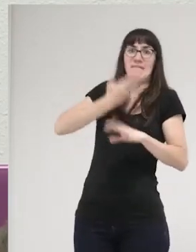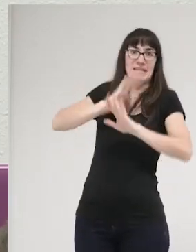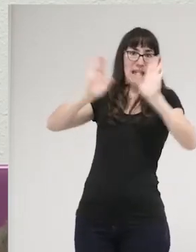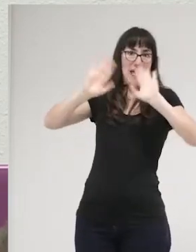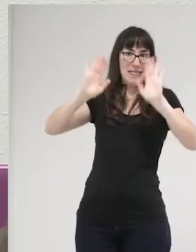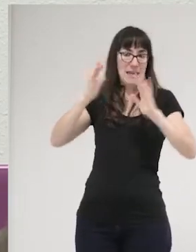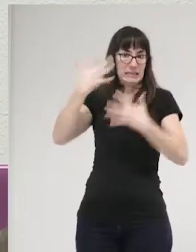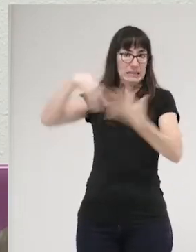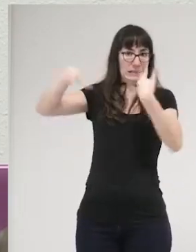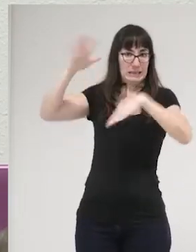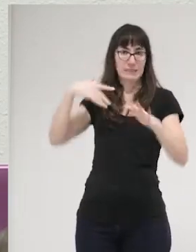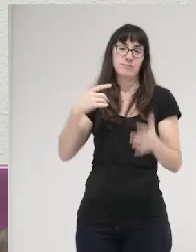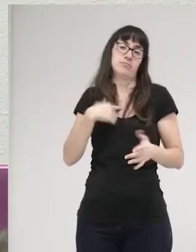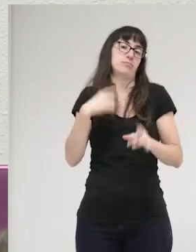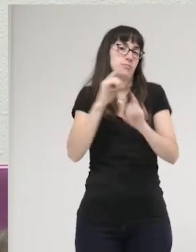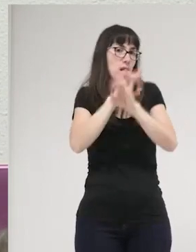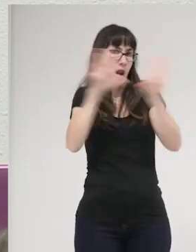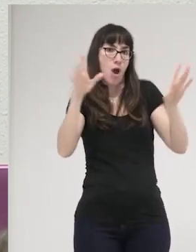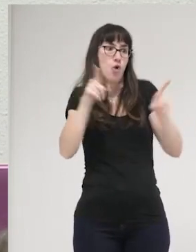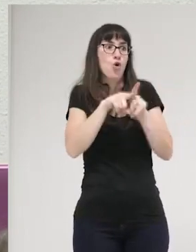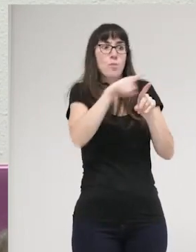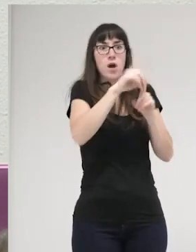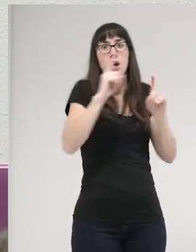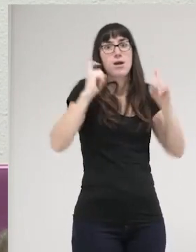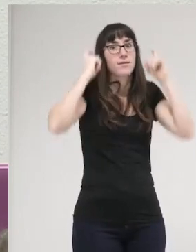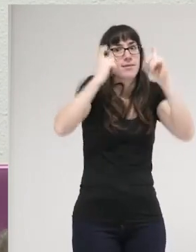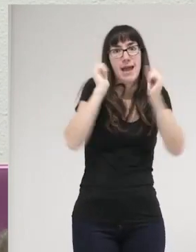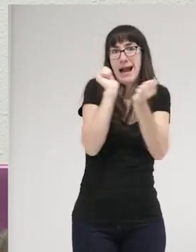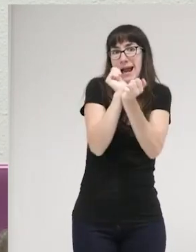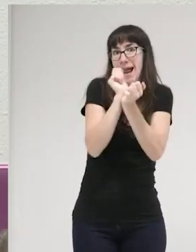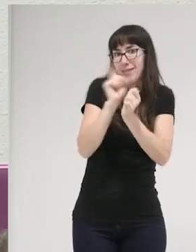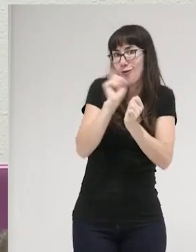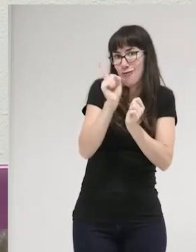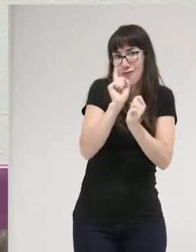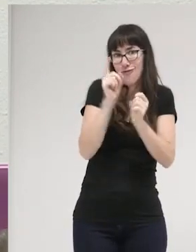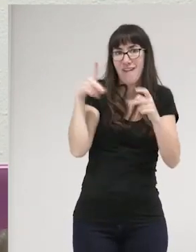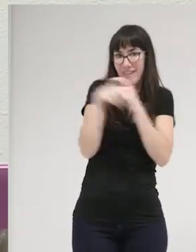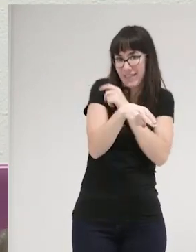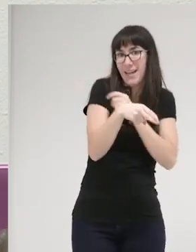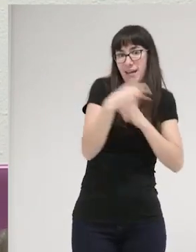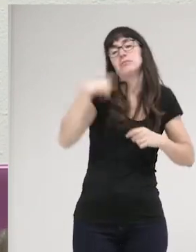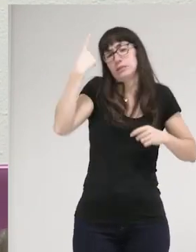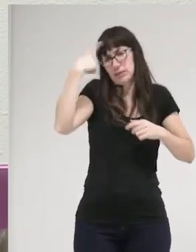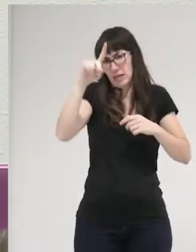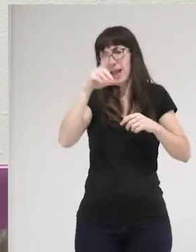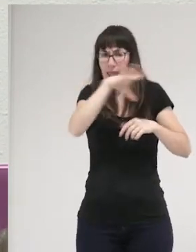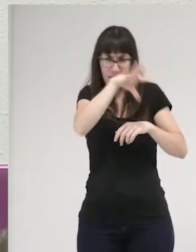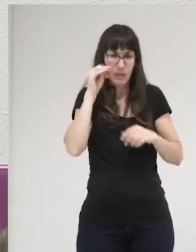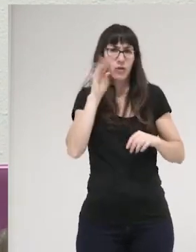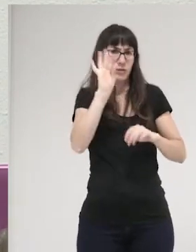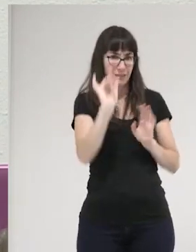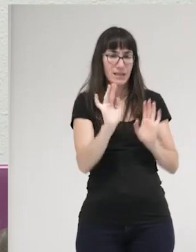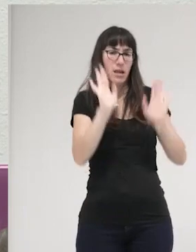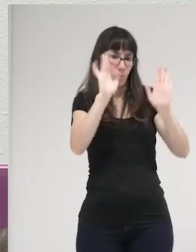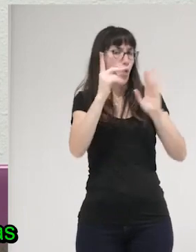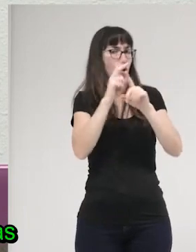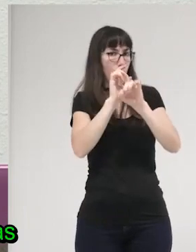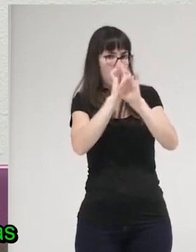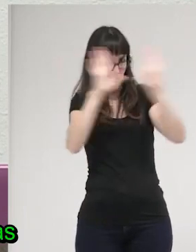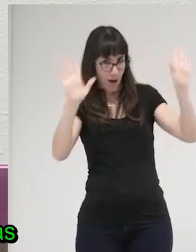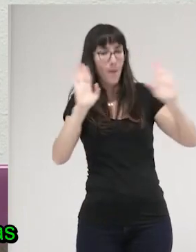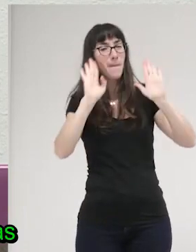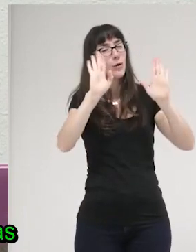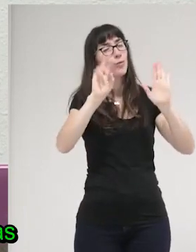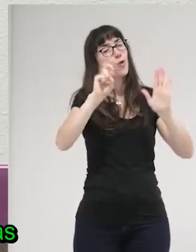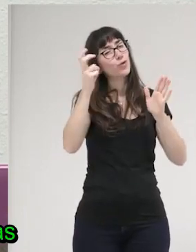cosa que tiene que ver oiga usted obviamente haga lo que sea para no ir a la cárcel para no ir a prisión esto es una cosa ¿no? ahí esto que quede claro otra